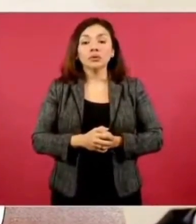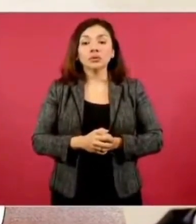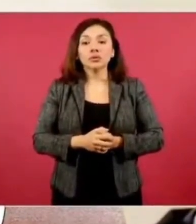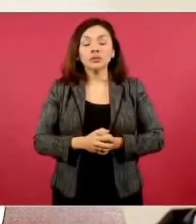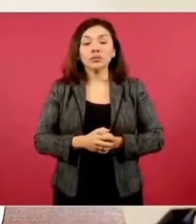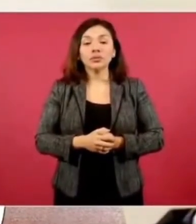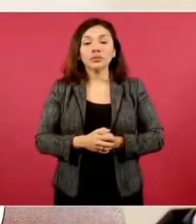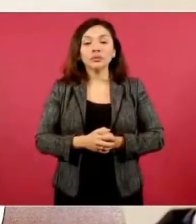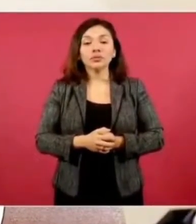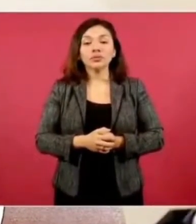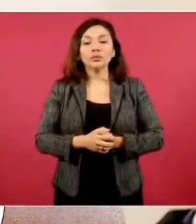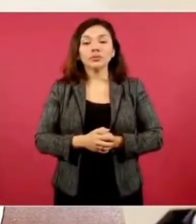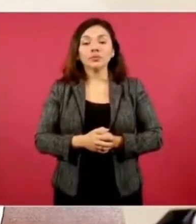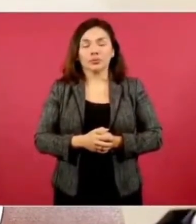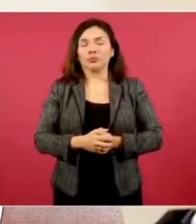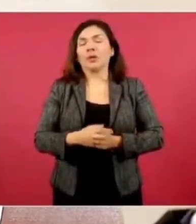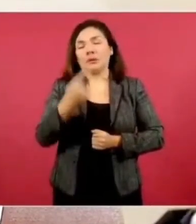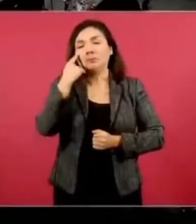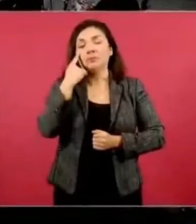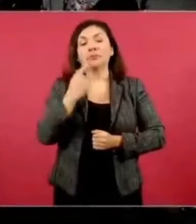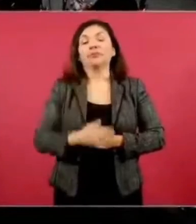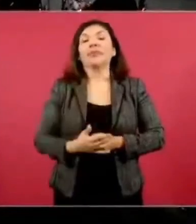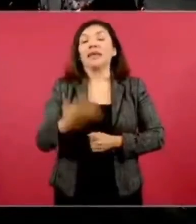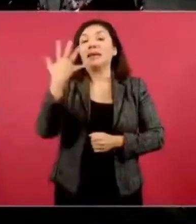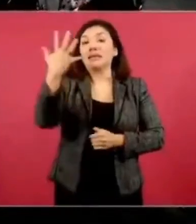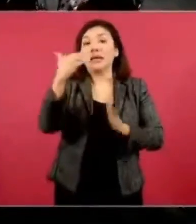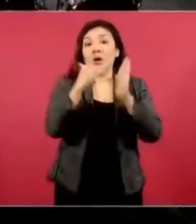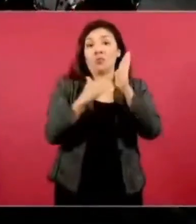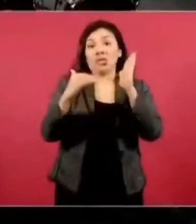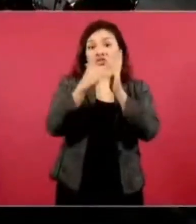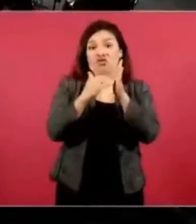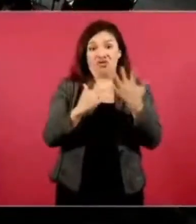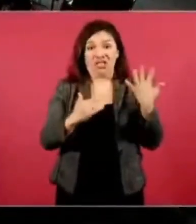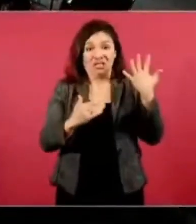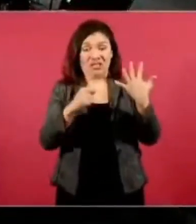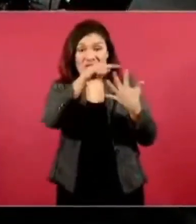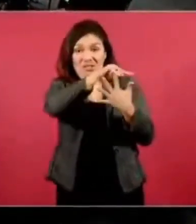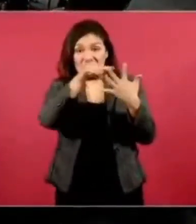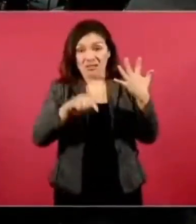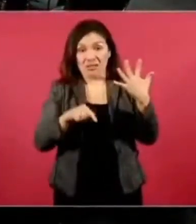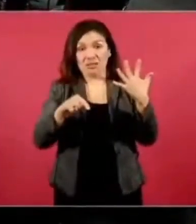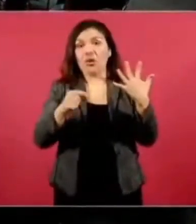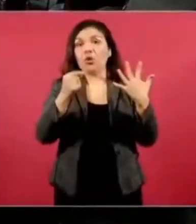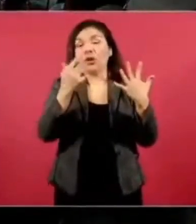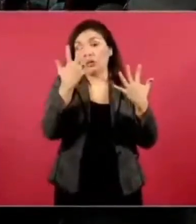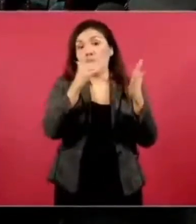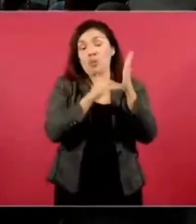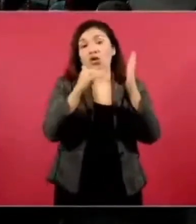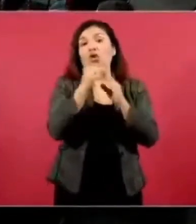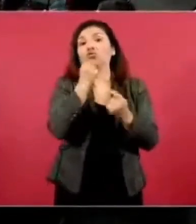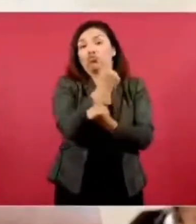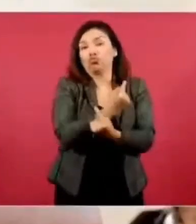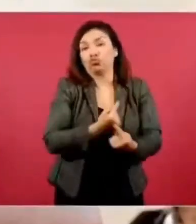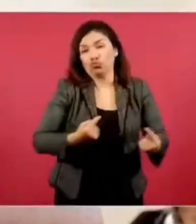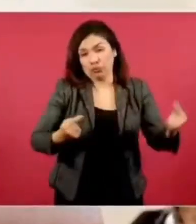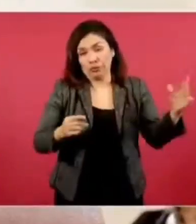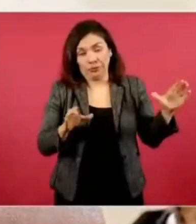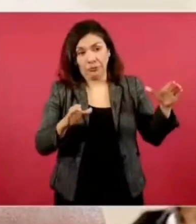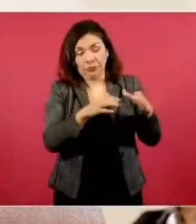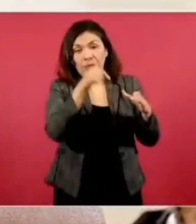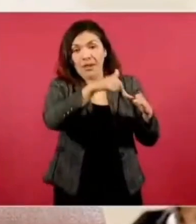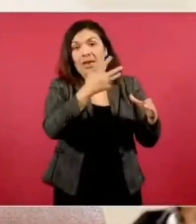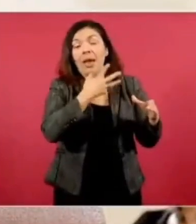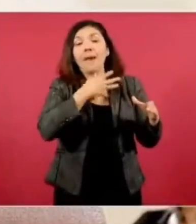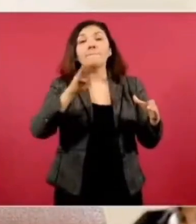de cinco millones de niños becados,